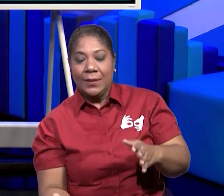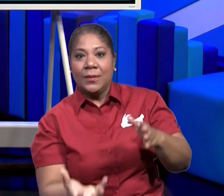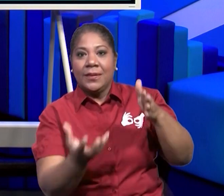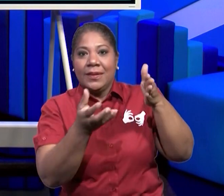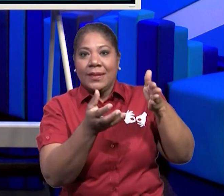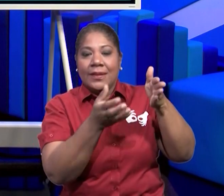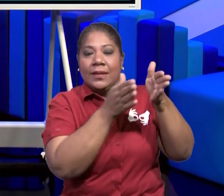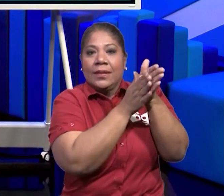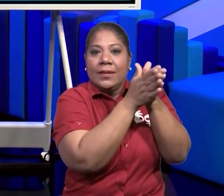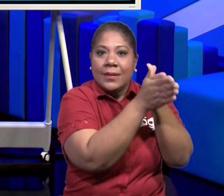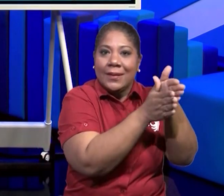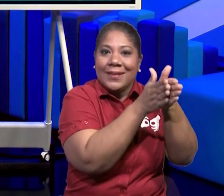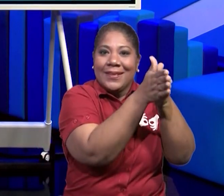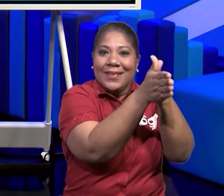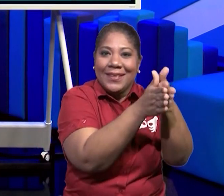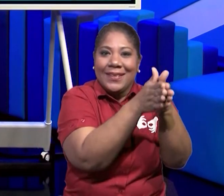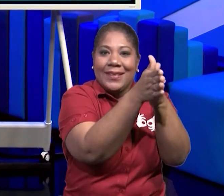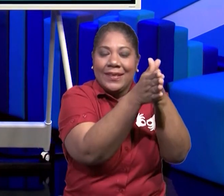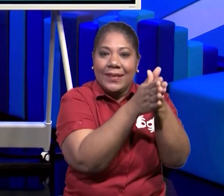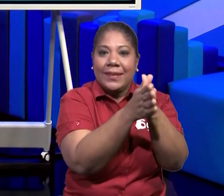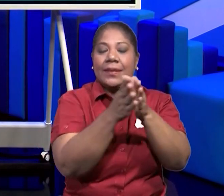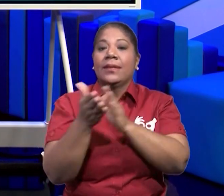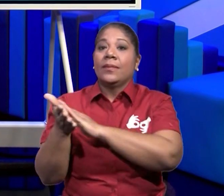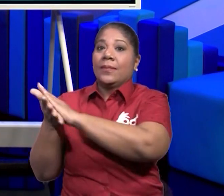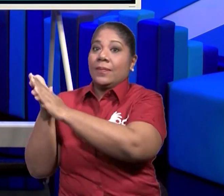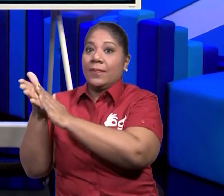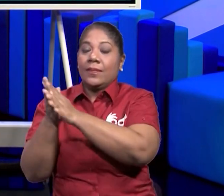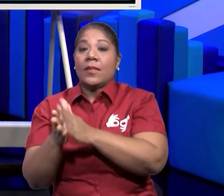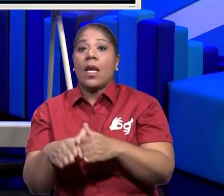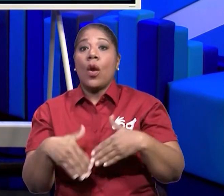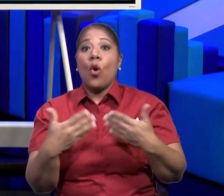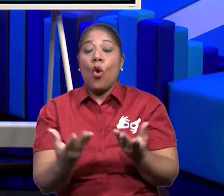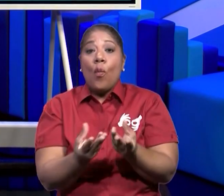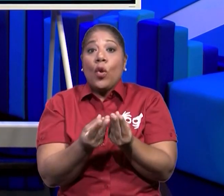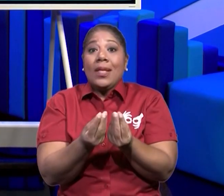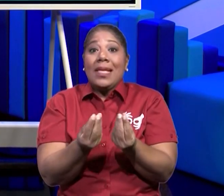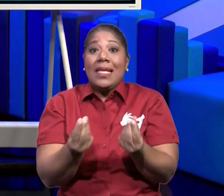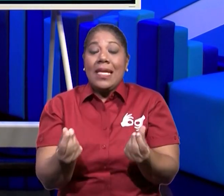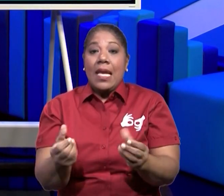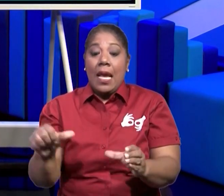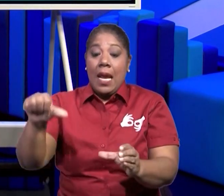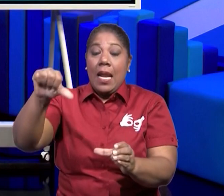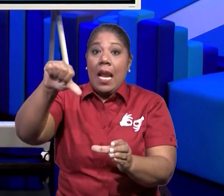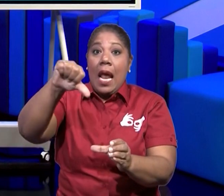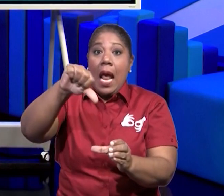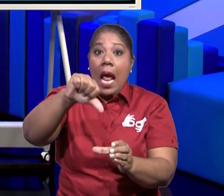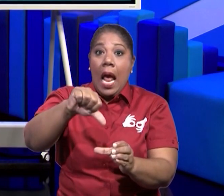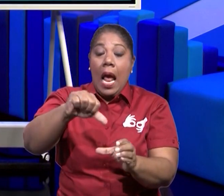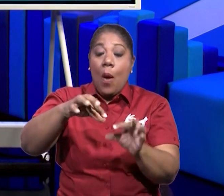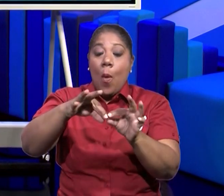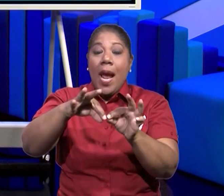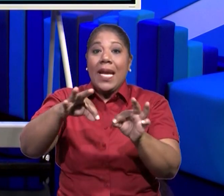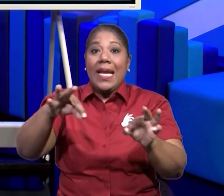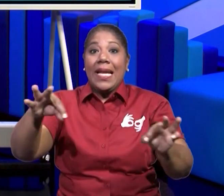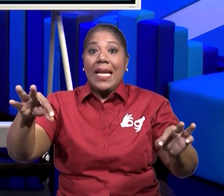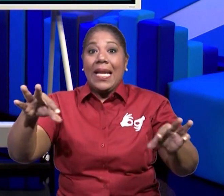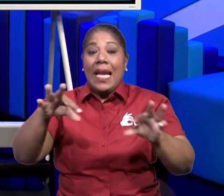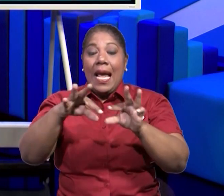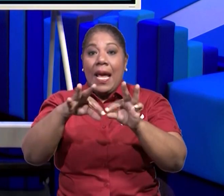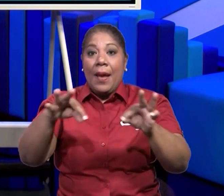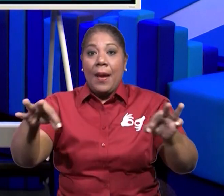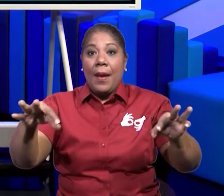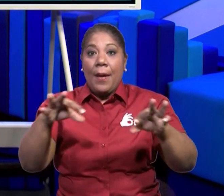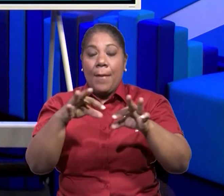allí vamos a mezclar agua, tierra y paja. Y las personas se